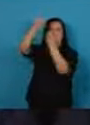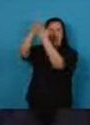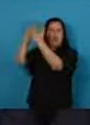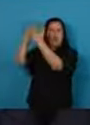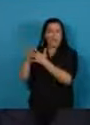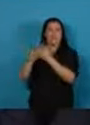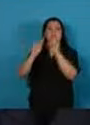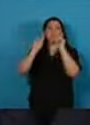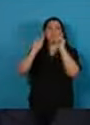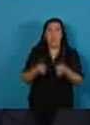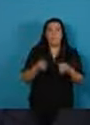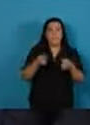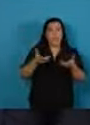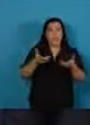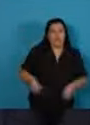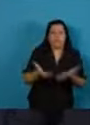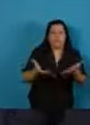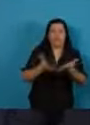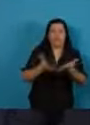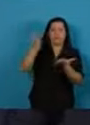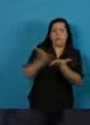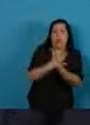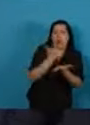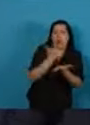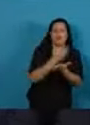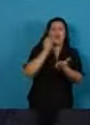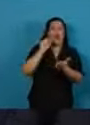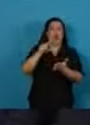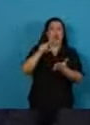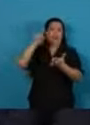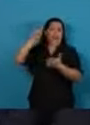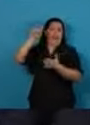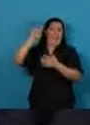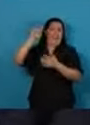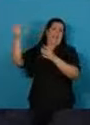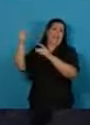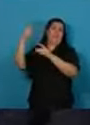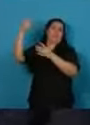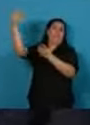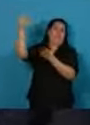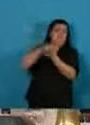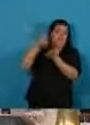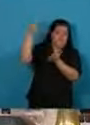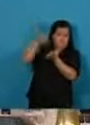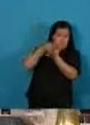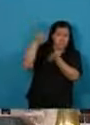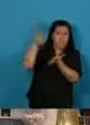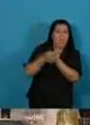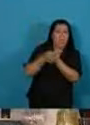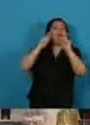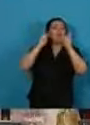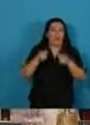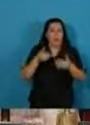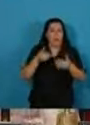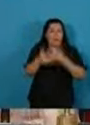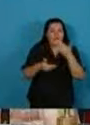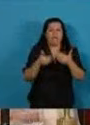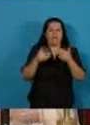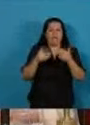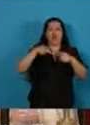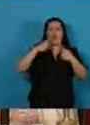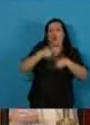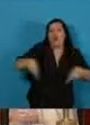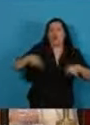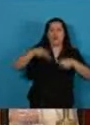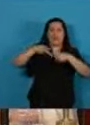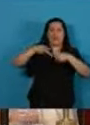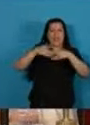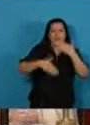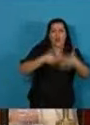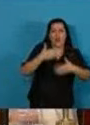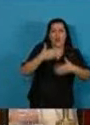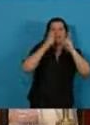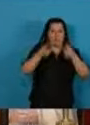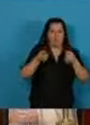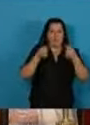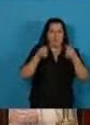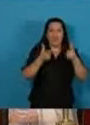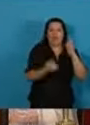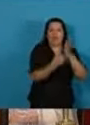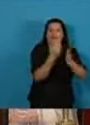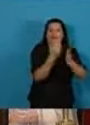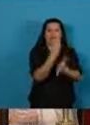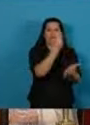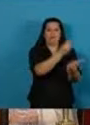activa promoción productiva de inversiones extranjeras que contribuyan a modificar procesos tecnológicos y a generar empleo.